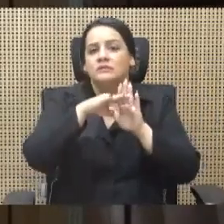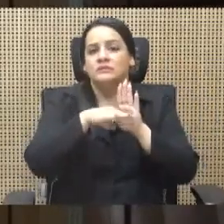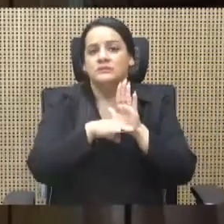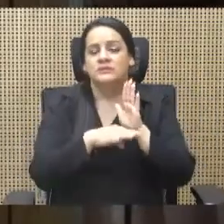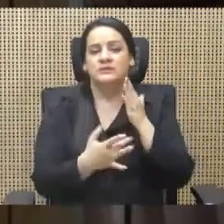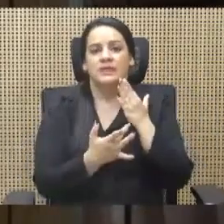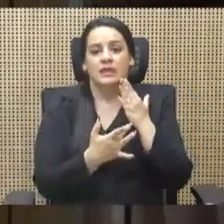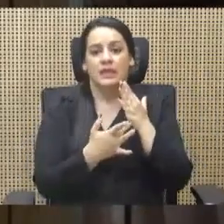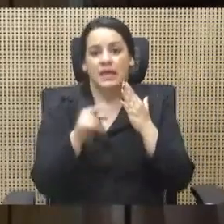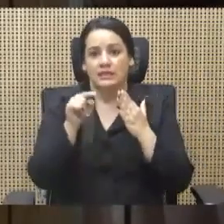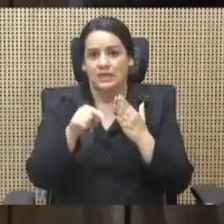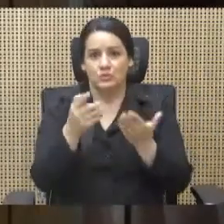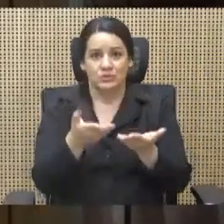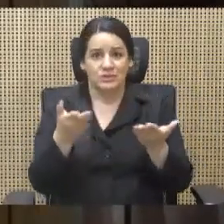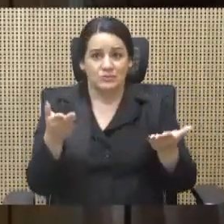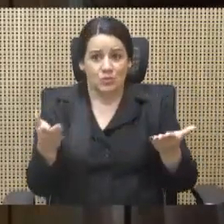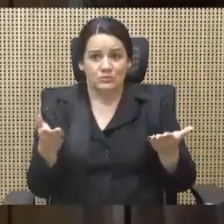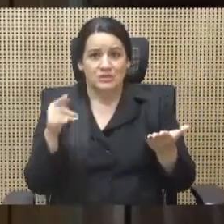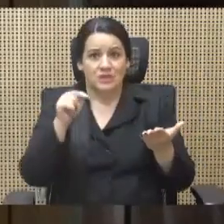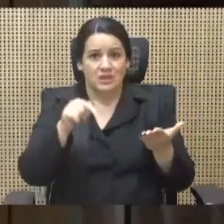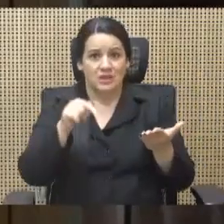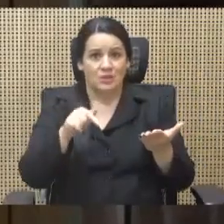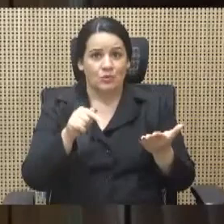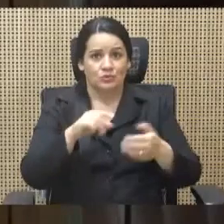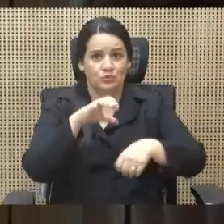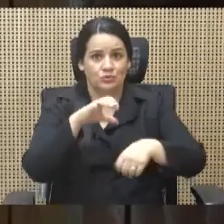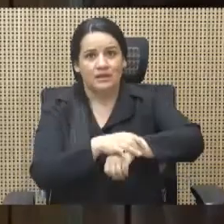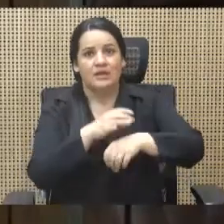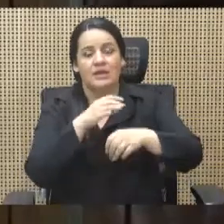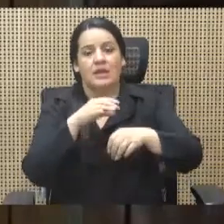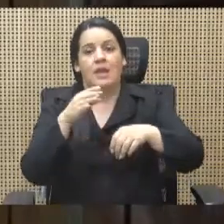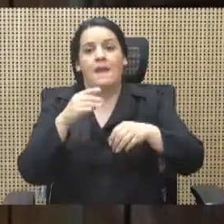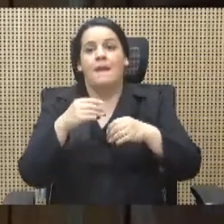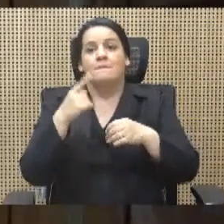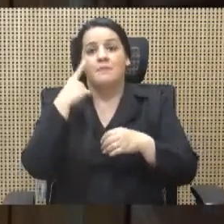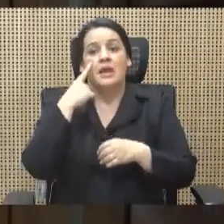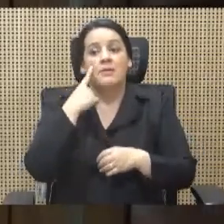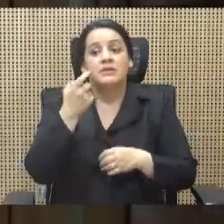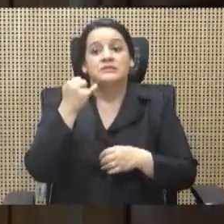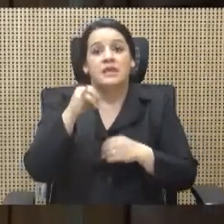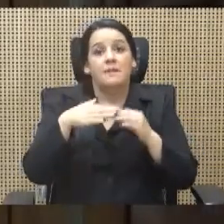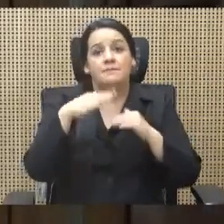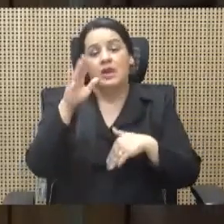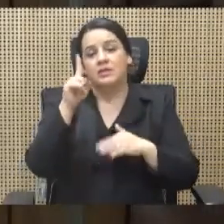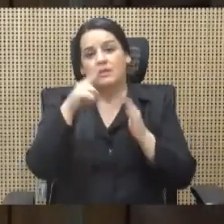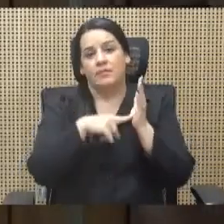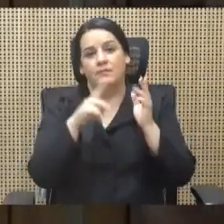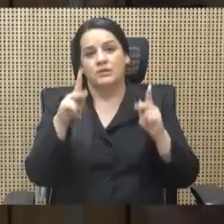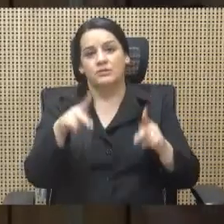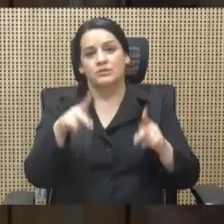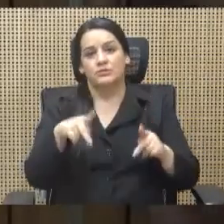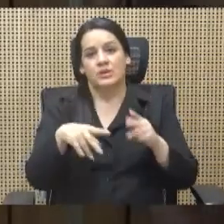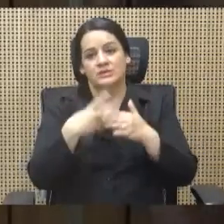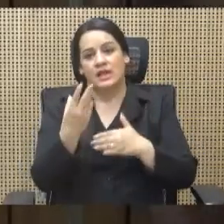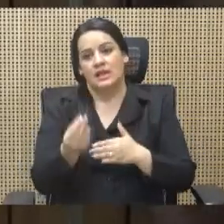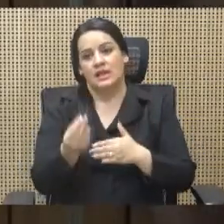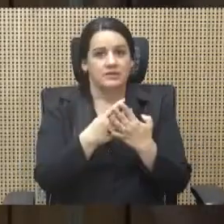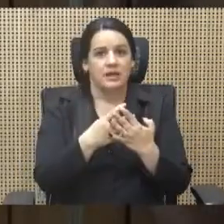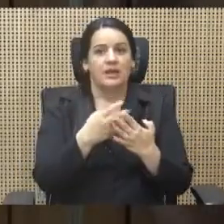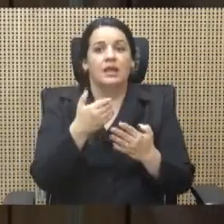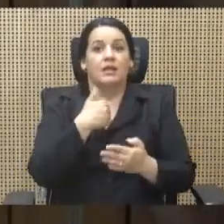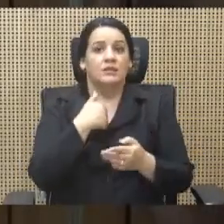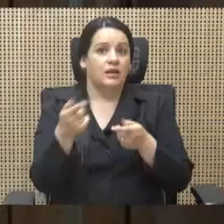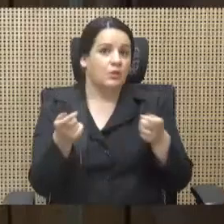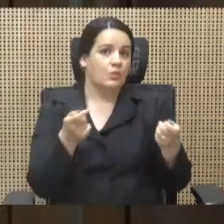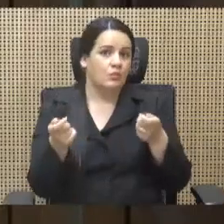esos más de mil personas que tendrían que salir a la calle van a ser bien monitoreados y controlados. Si no tiene en